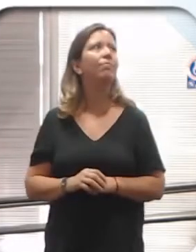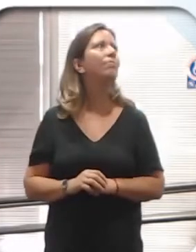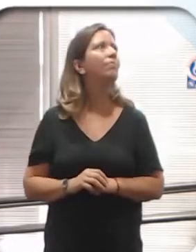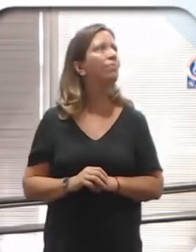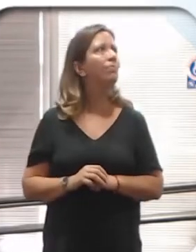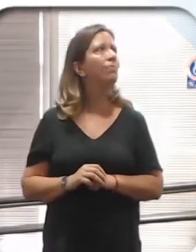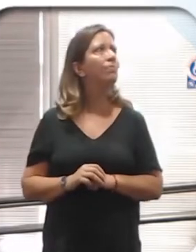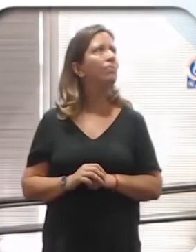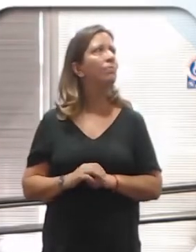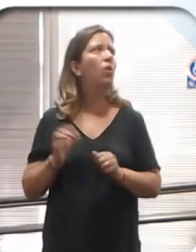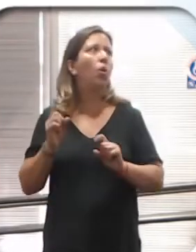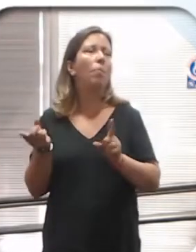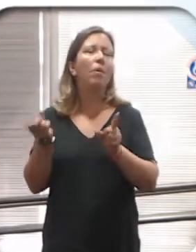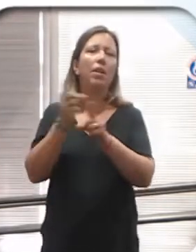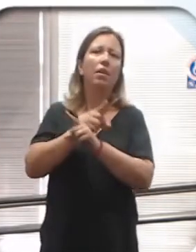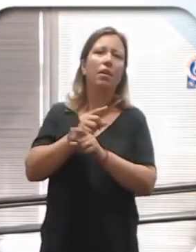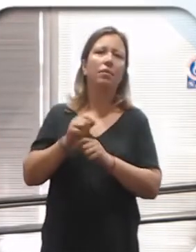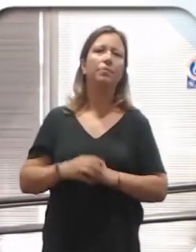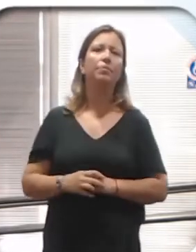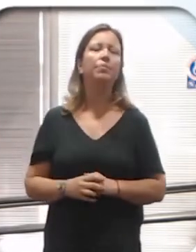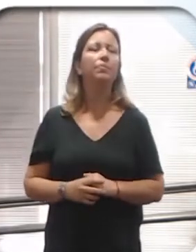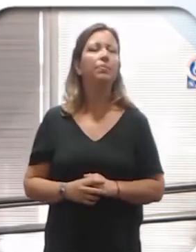O si no, damos vuelta y voy metiendo.